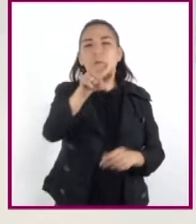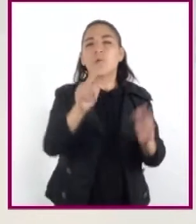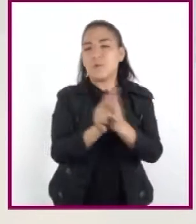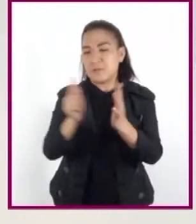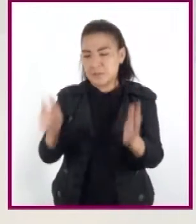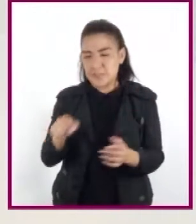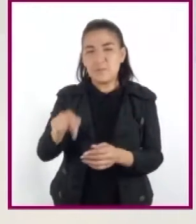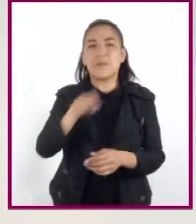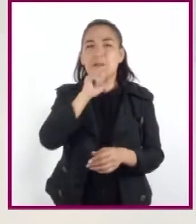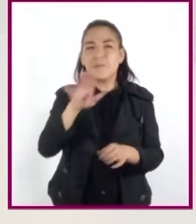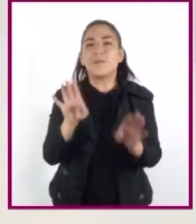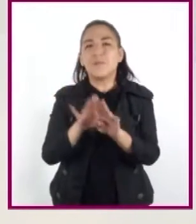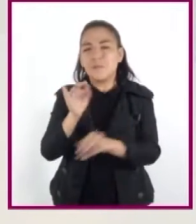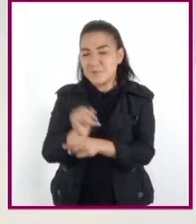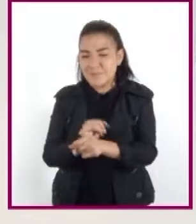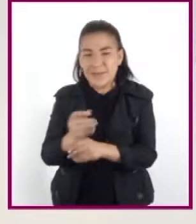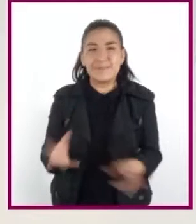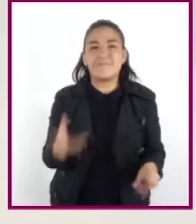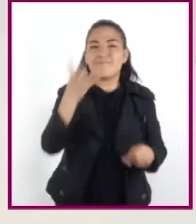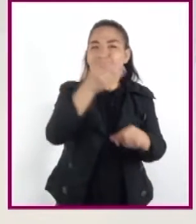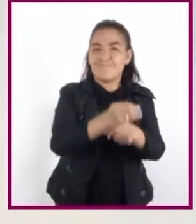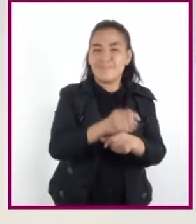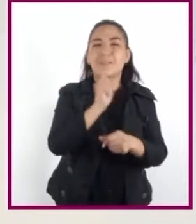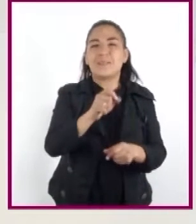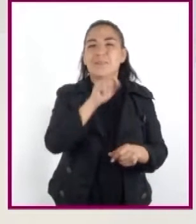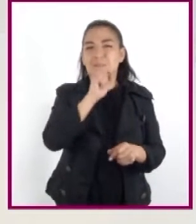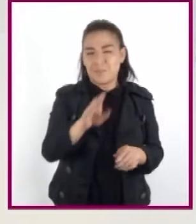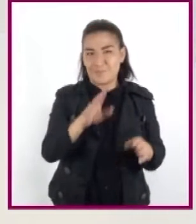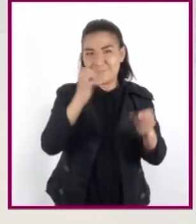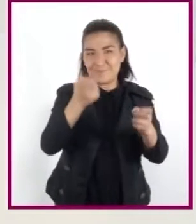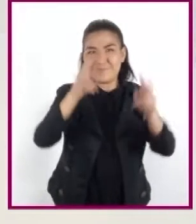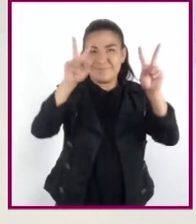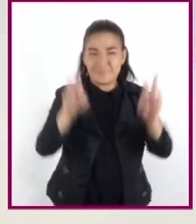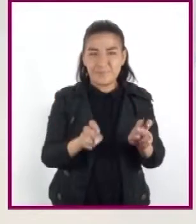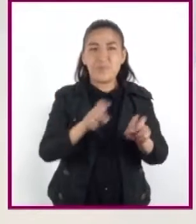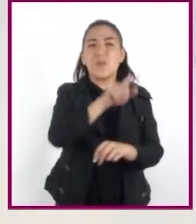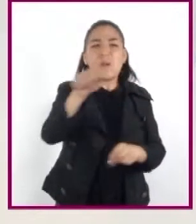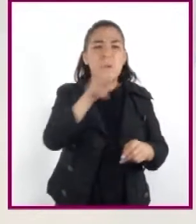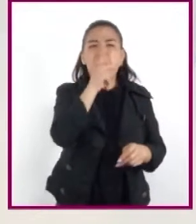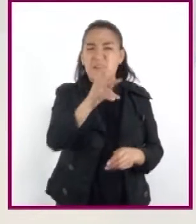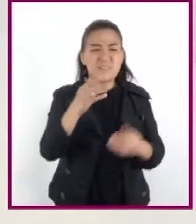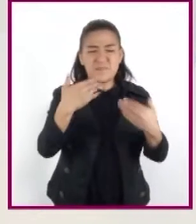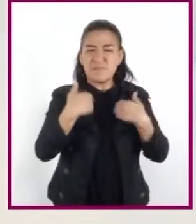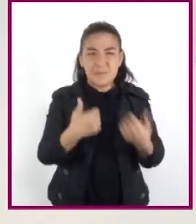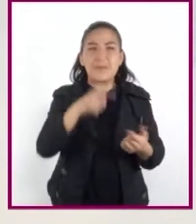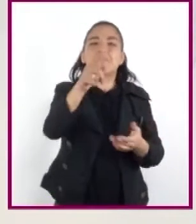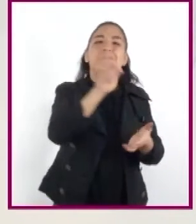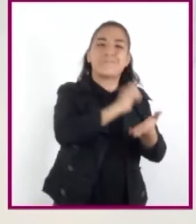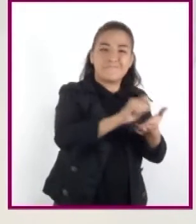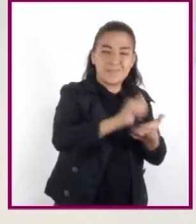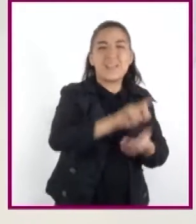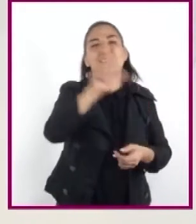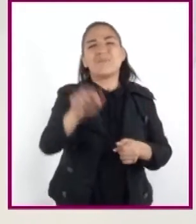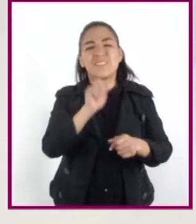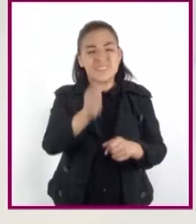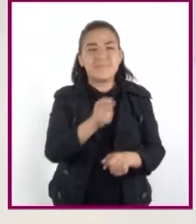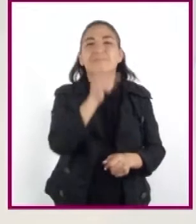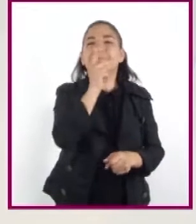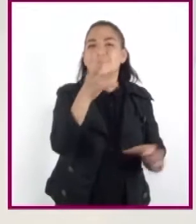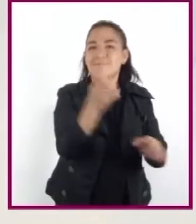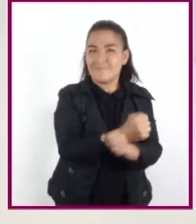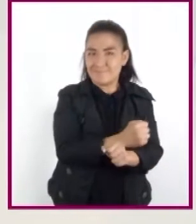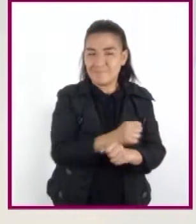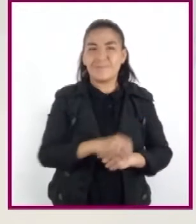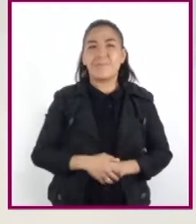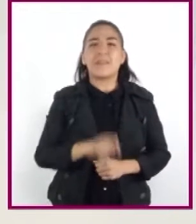libro de texto para complementar el tema y escribir las palabras que desconozcan para buscar su significado más tarde. También recuerden